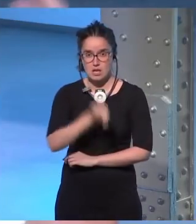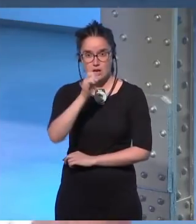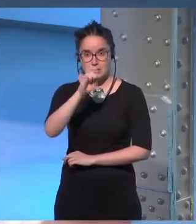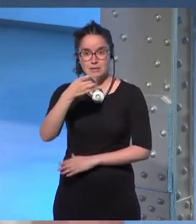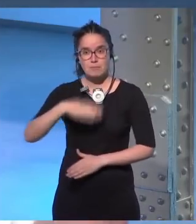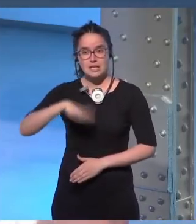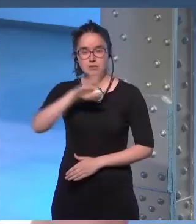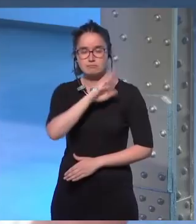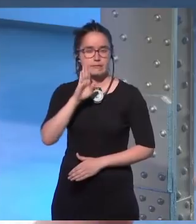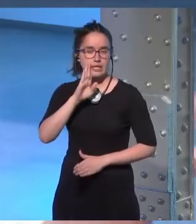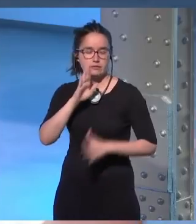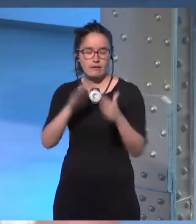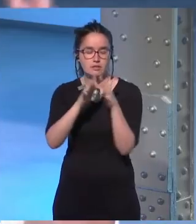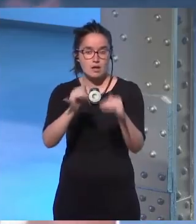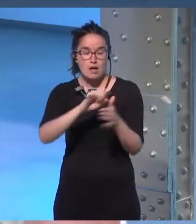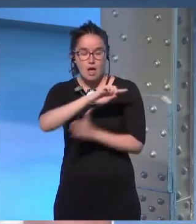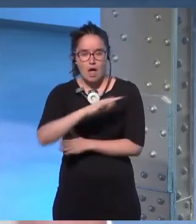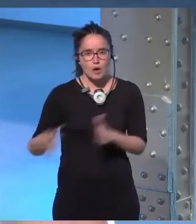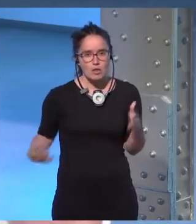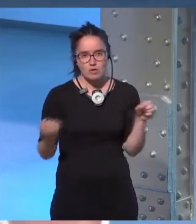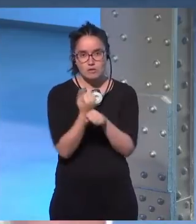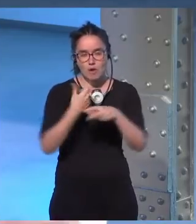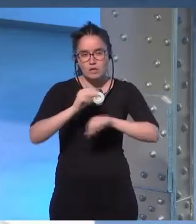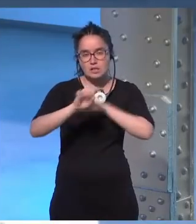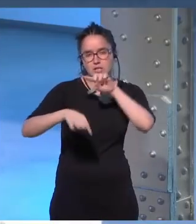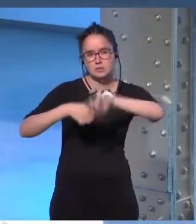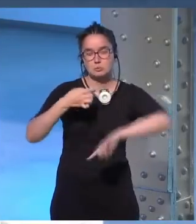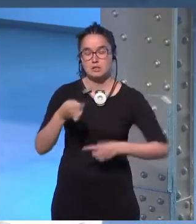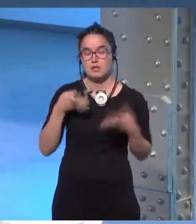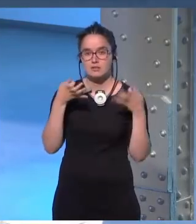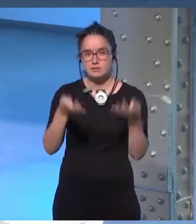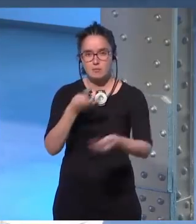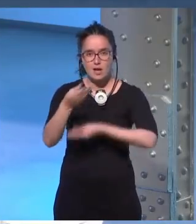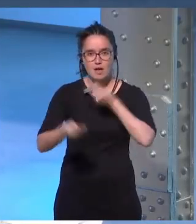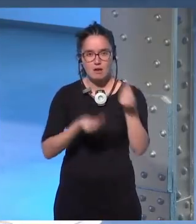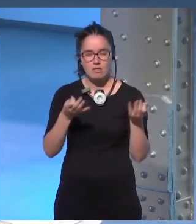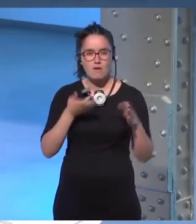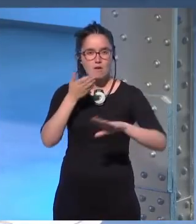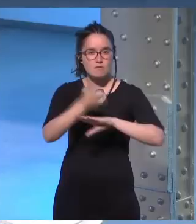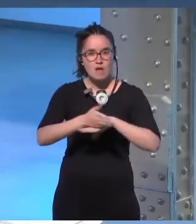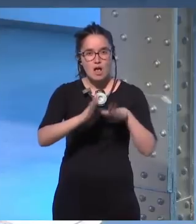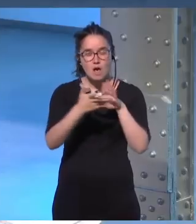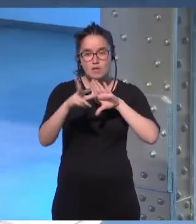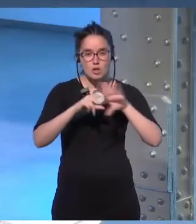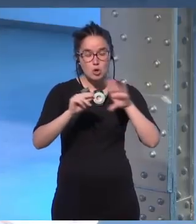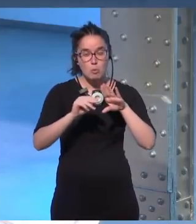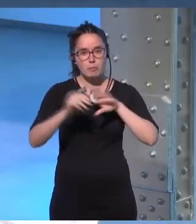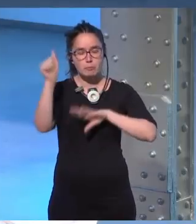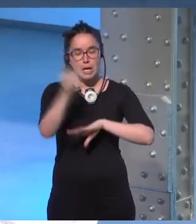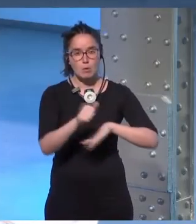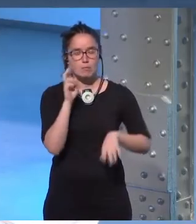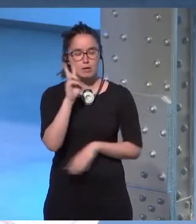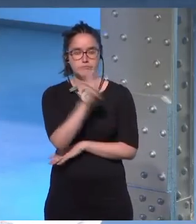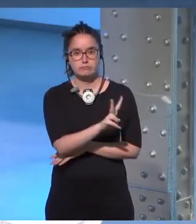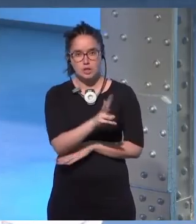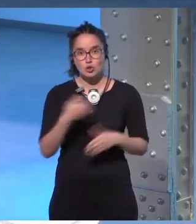Mis padres llegaban muy cansados a casa después de trabajar y siempre lo que hacían era ir al videoclub, pillarme una peli y dejármela. En aquella